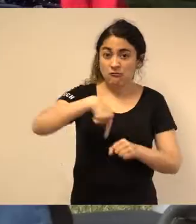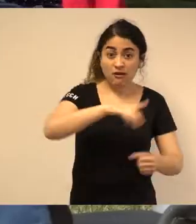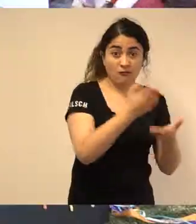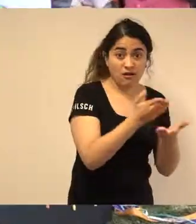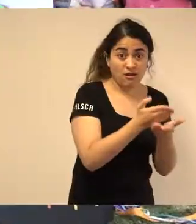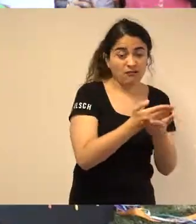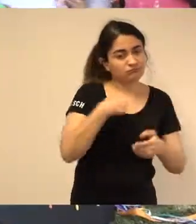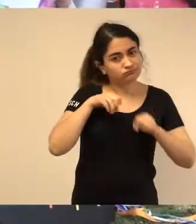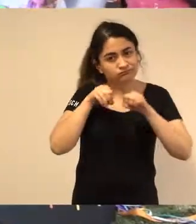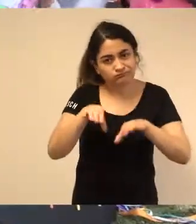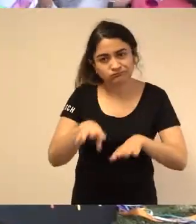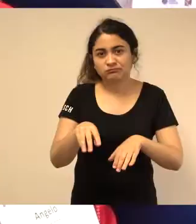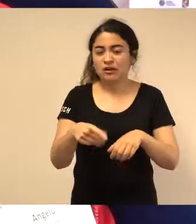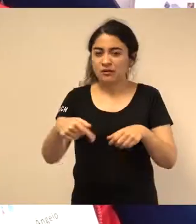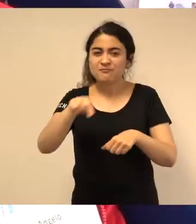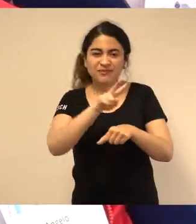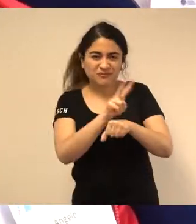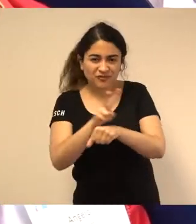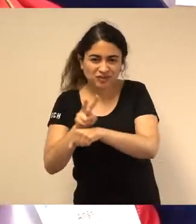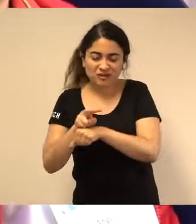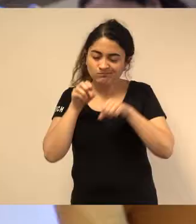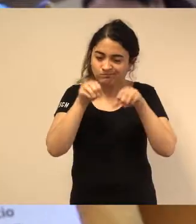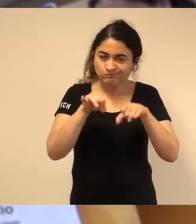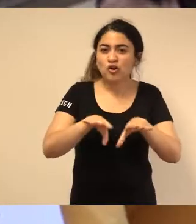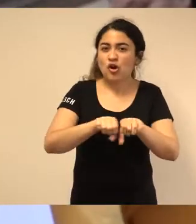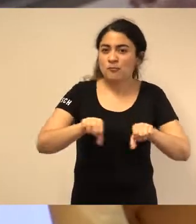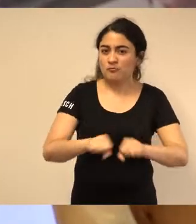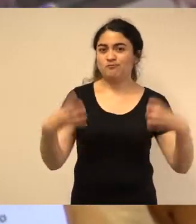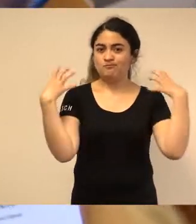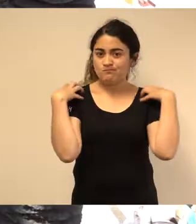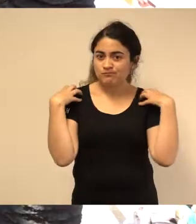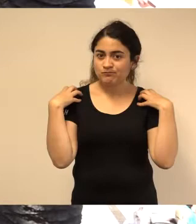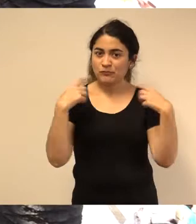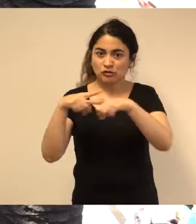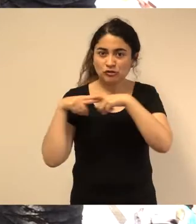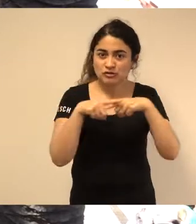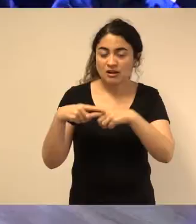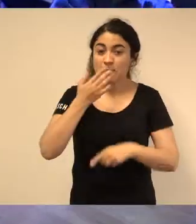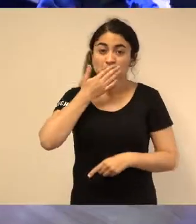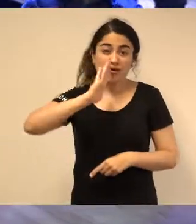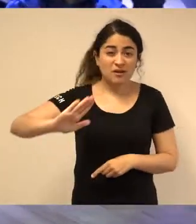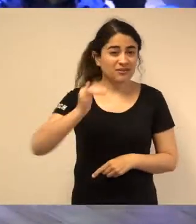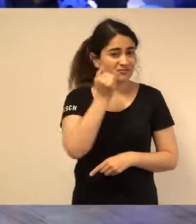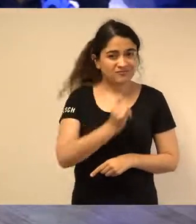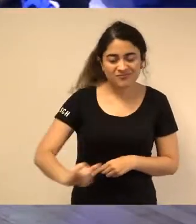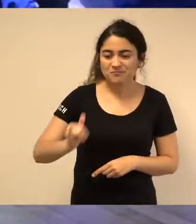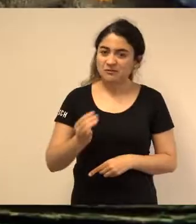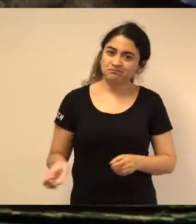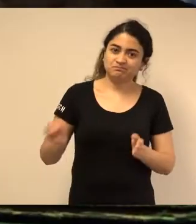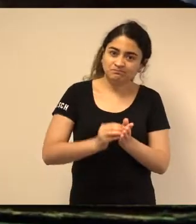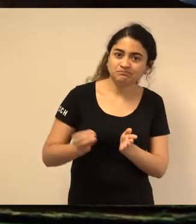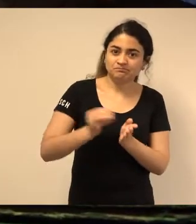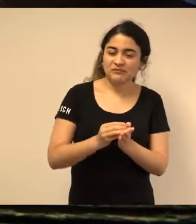escuela formadora de profesores, está nuestro compromiso de responsabilidad social, con el mejoramiento permanente y